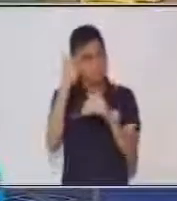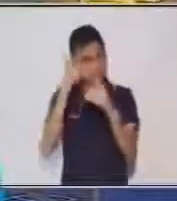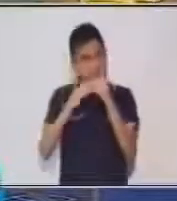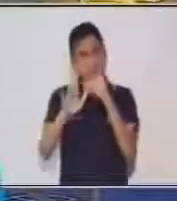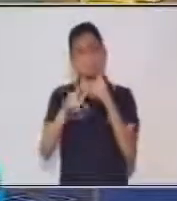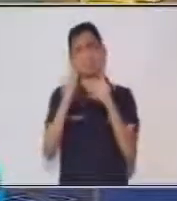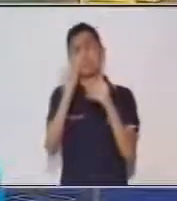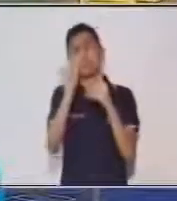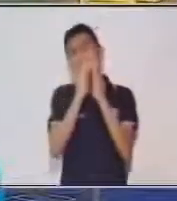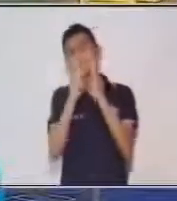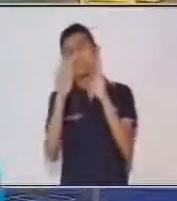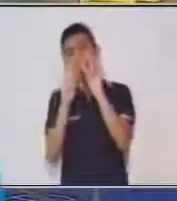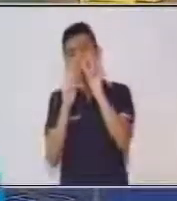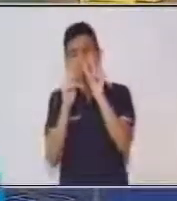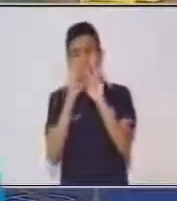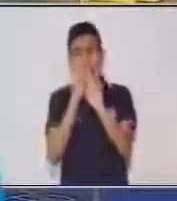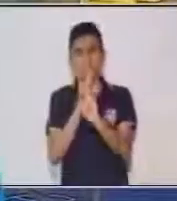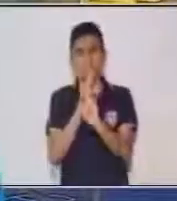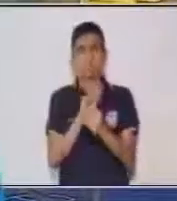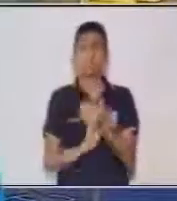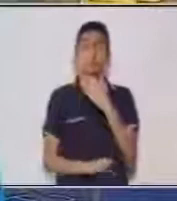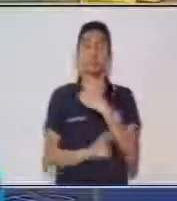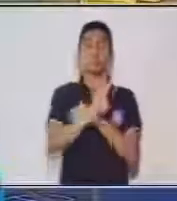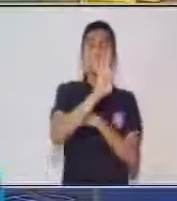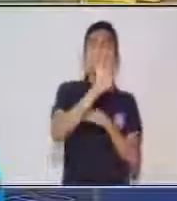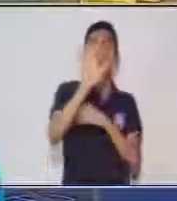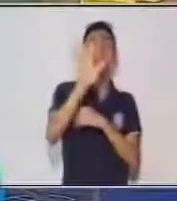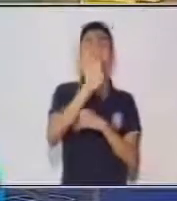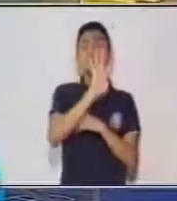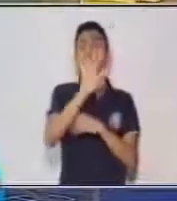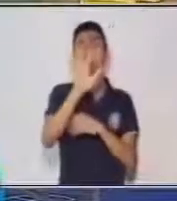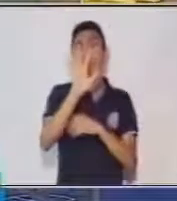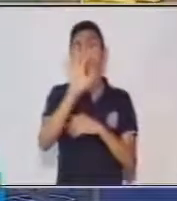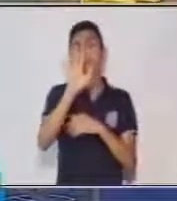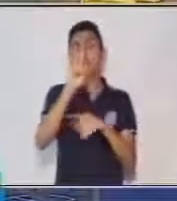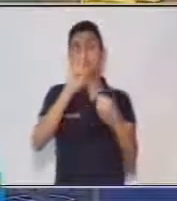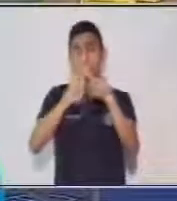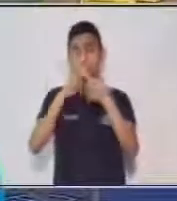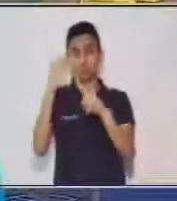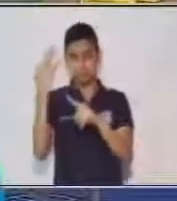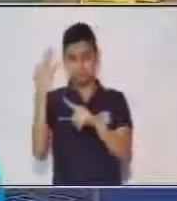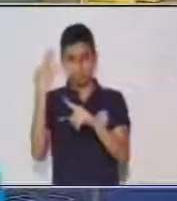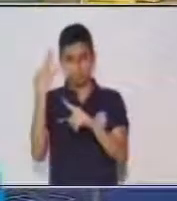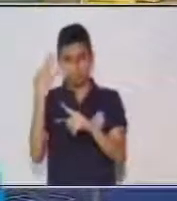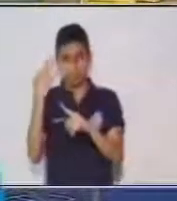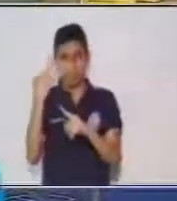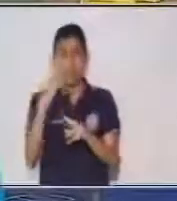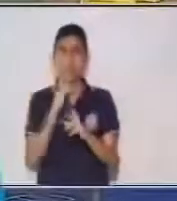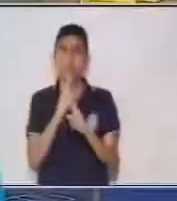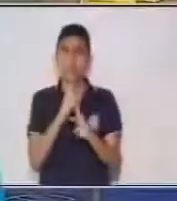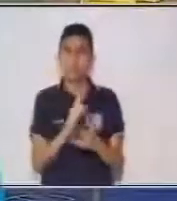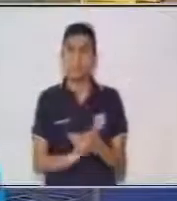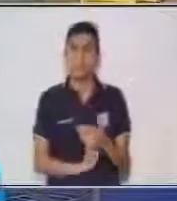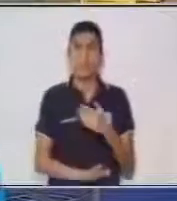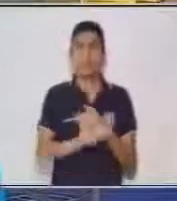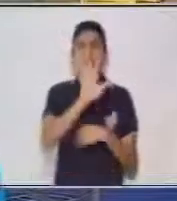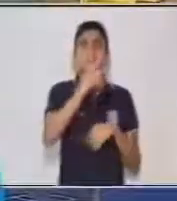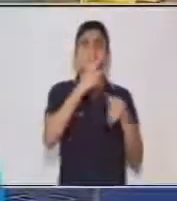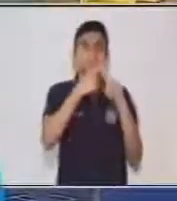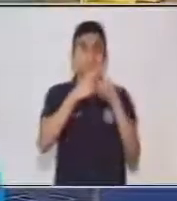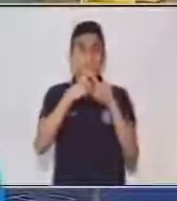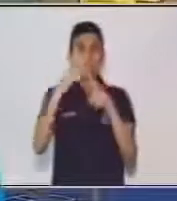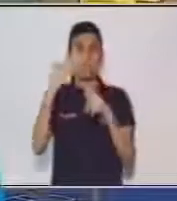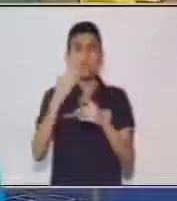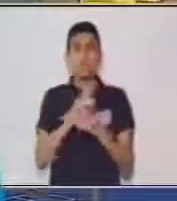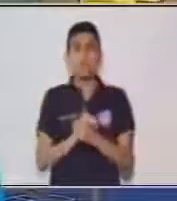decimos cuarenta y cinco por tres, decimos cinco por tres,